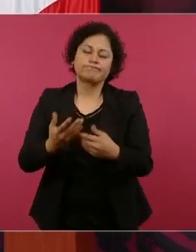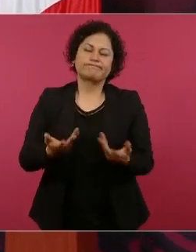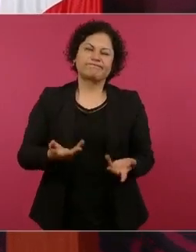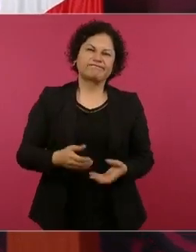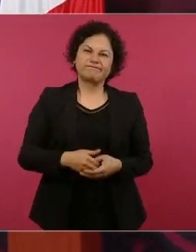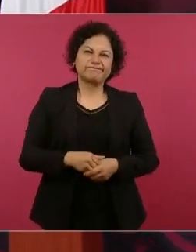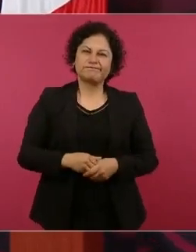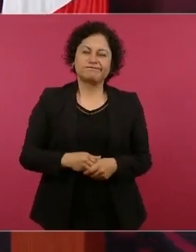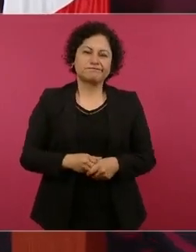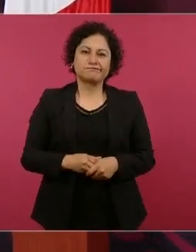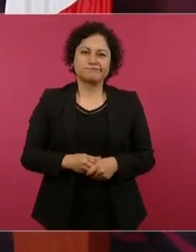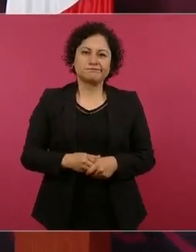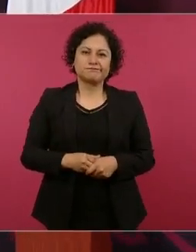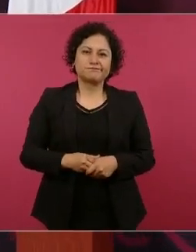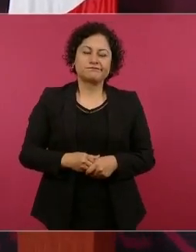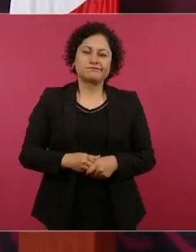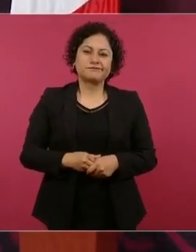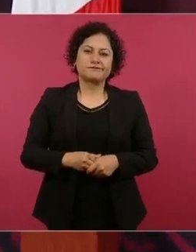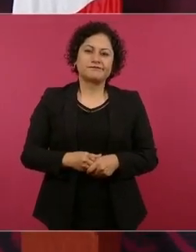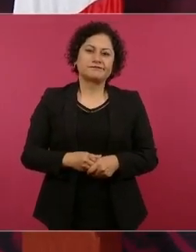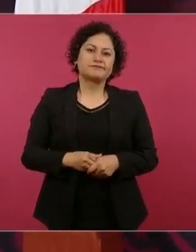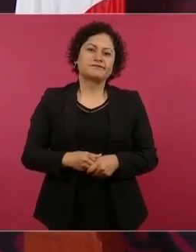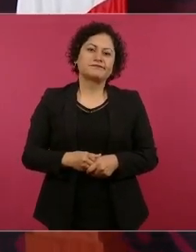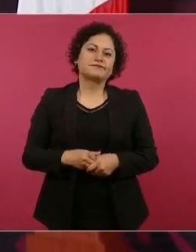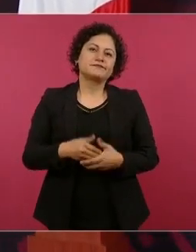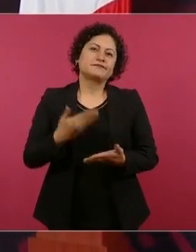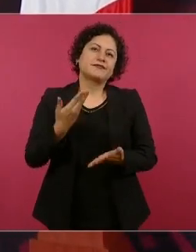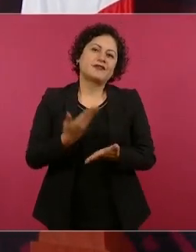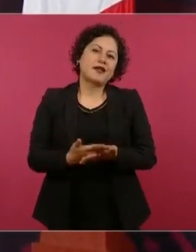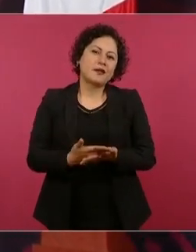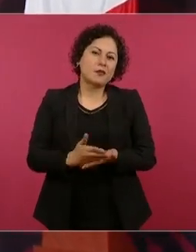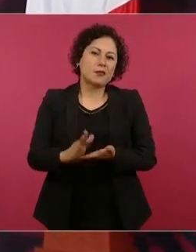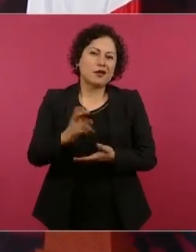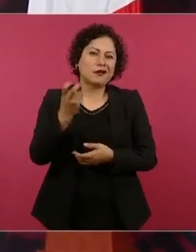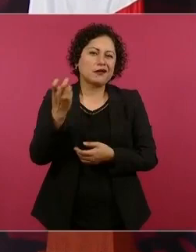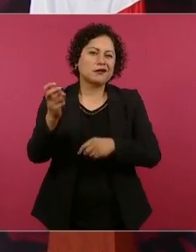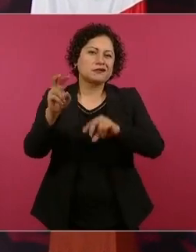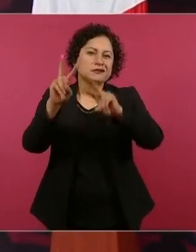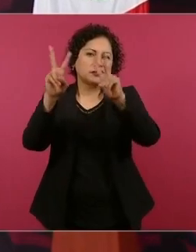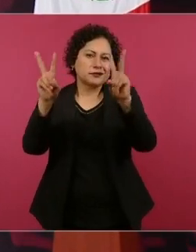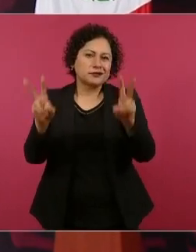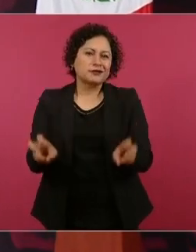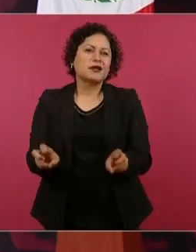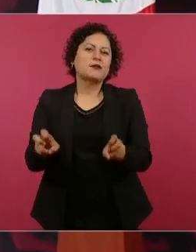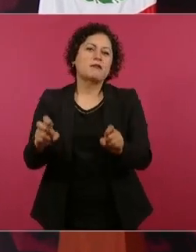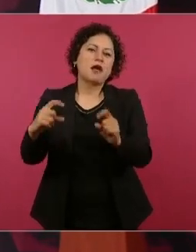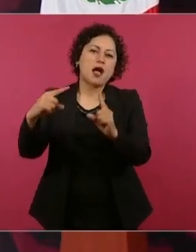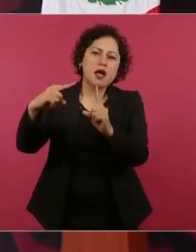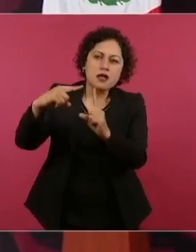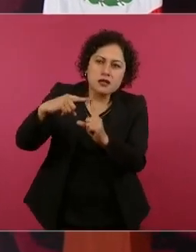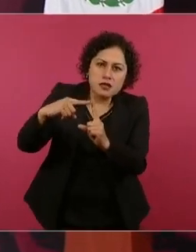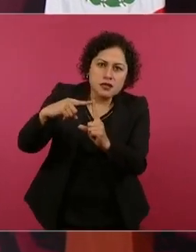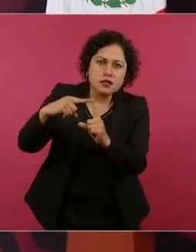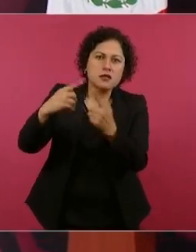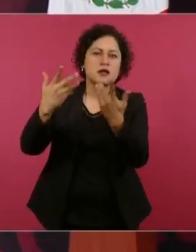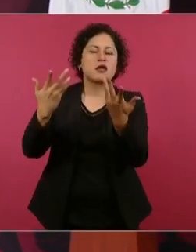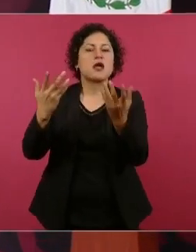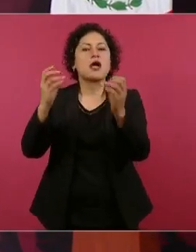tiene que ver con las iglesias, las creencias.